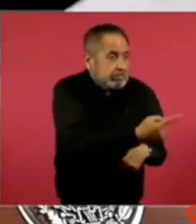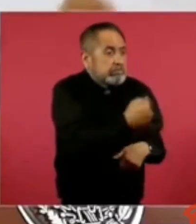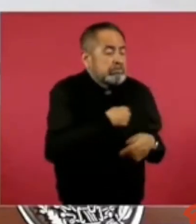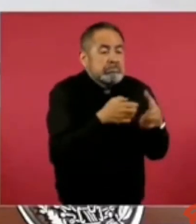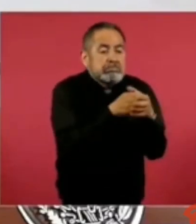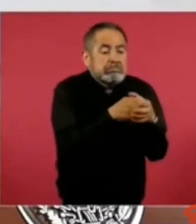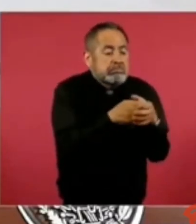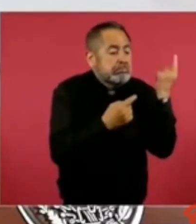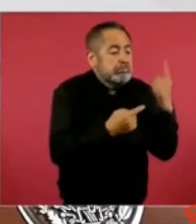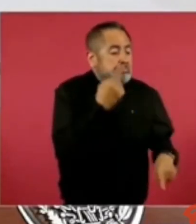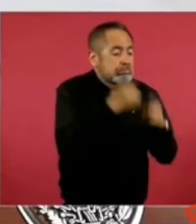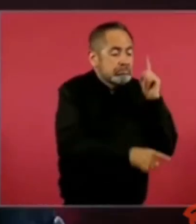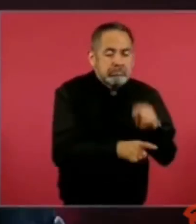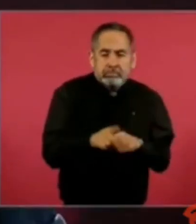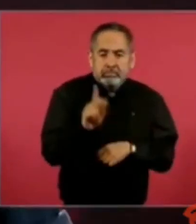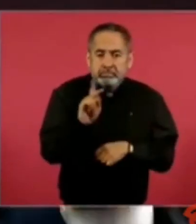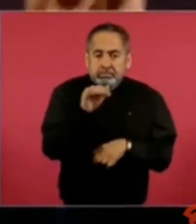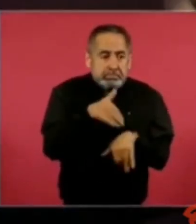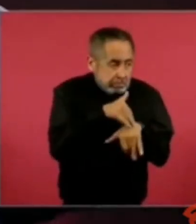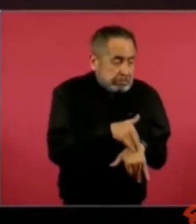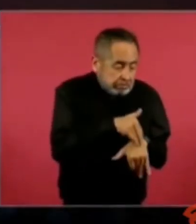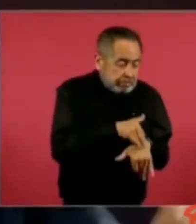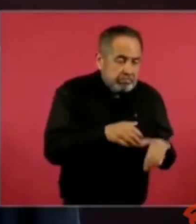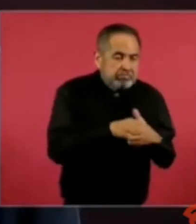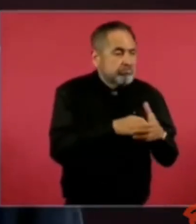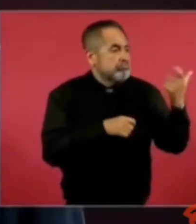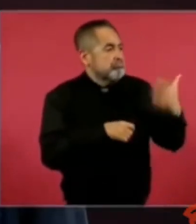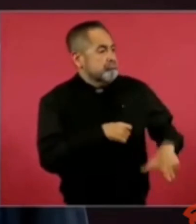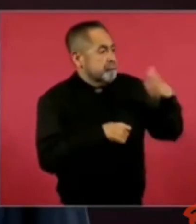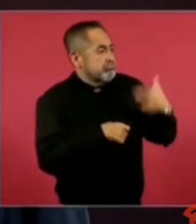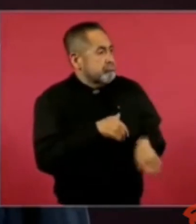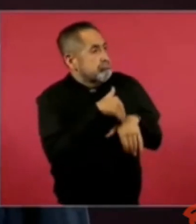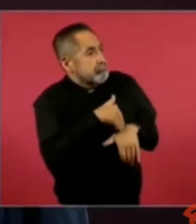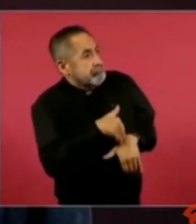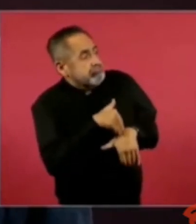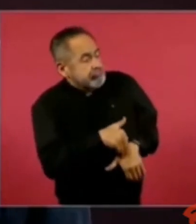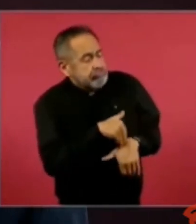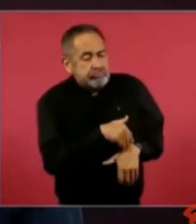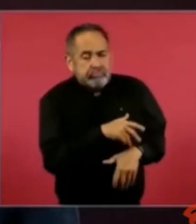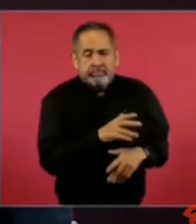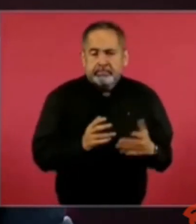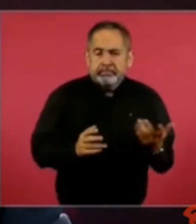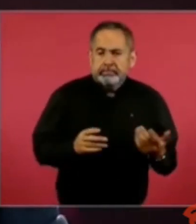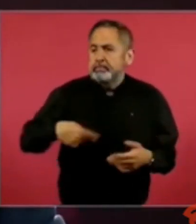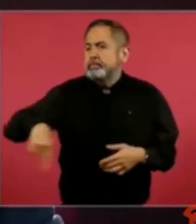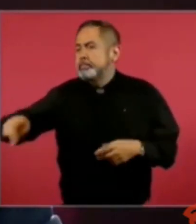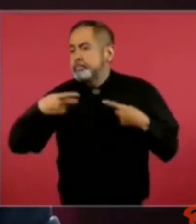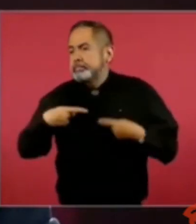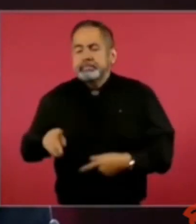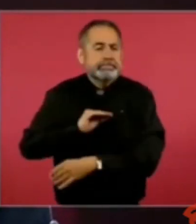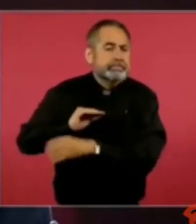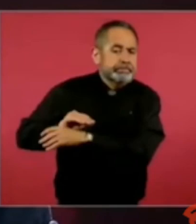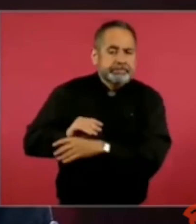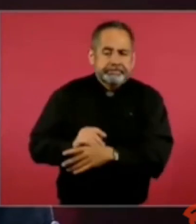minoría, de potentados, y que se ignore al pueblo.